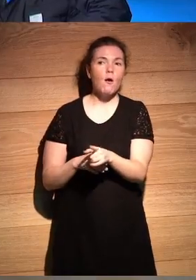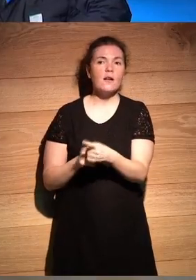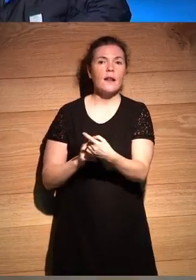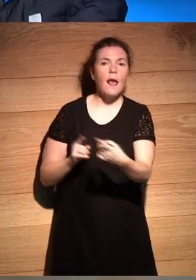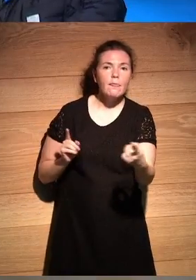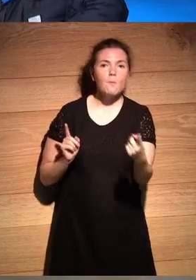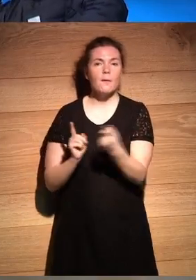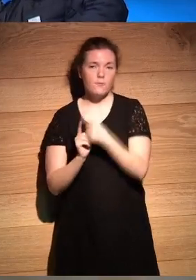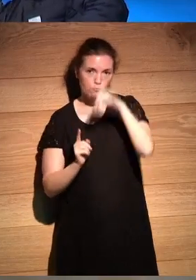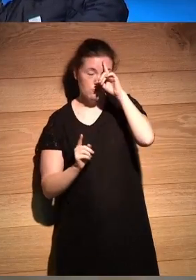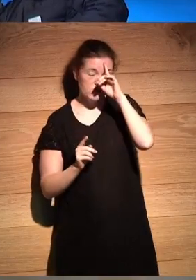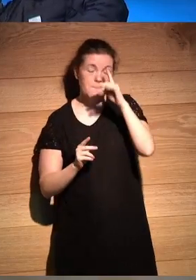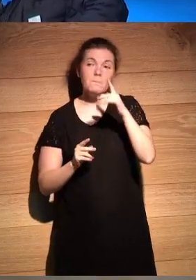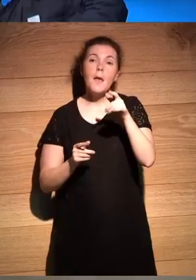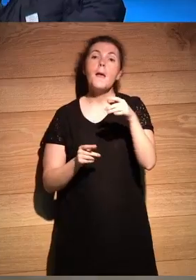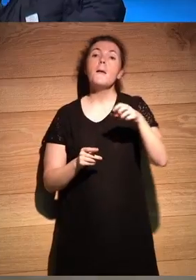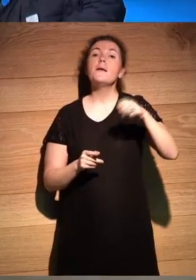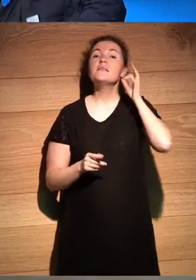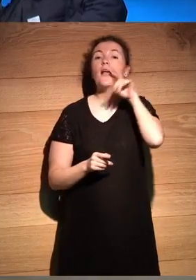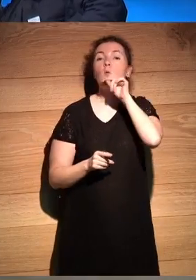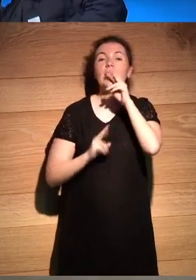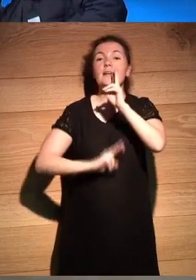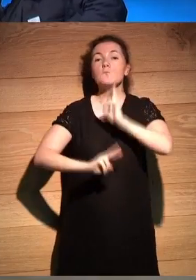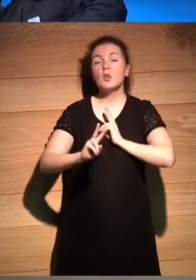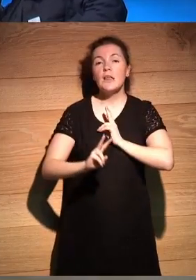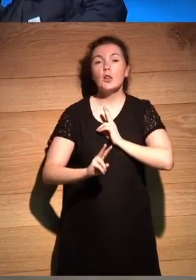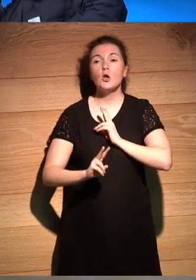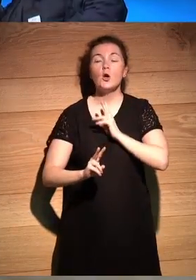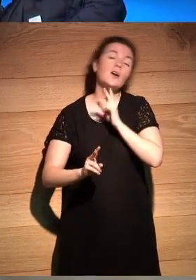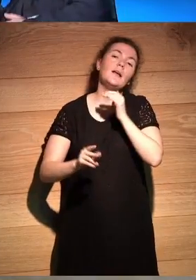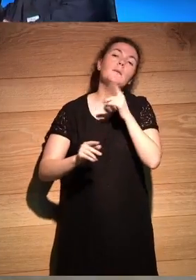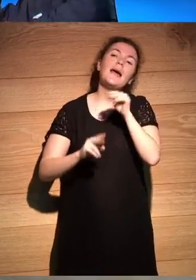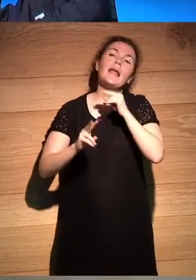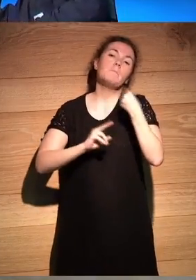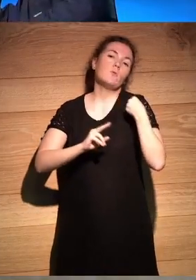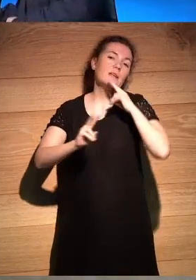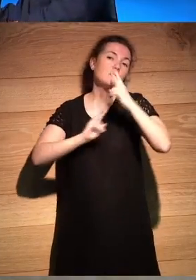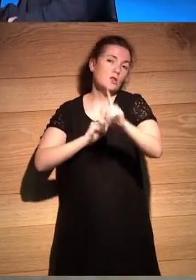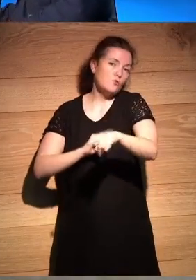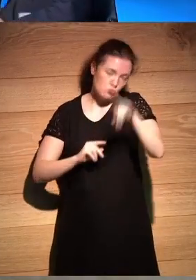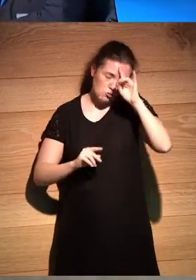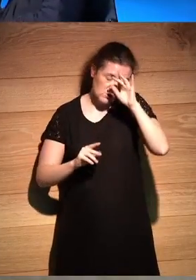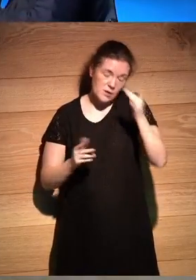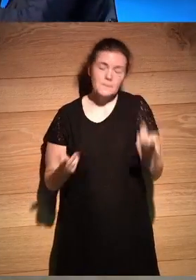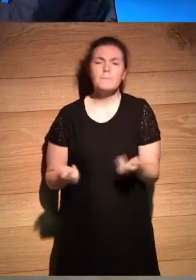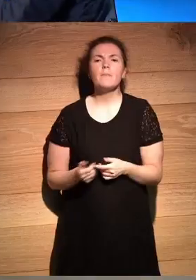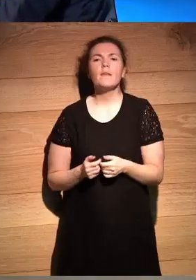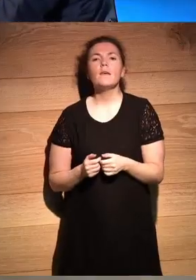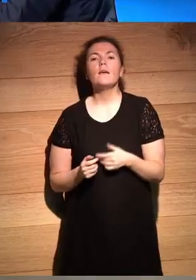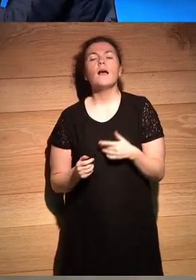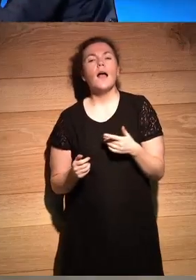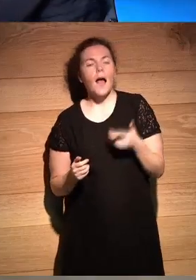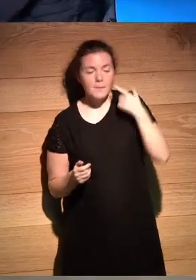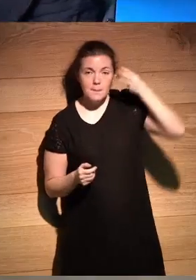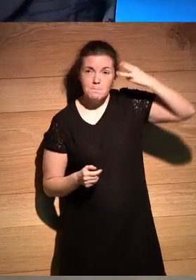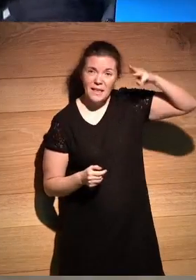no sé si hemos respondido a la pregunta de María pero bueno lo hemos intentado bueno de eso se trata de no responder también yo creo que de dos maneras quiero decir los